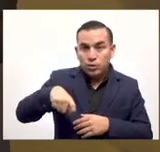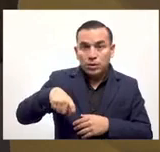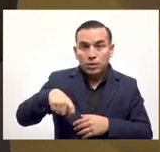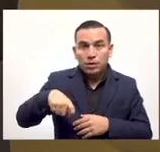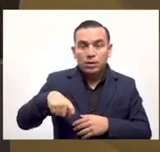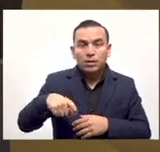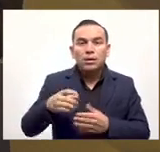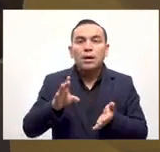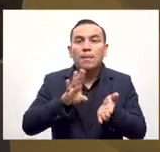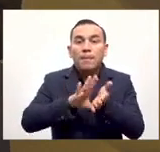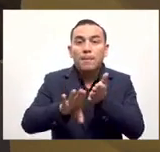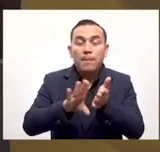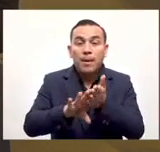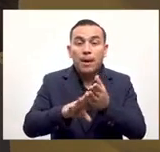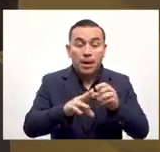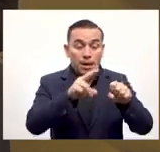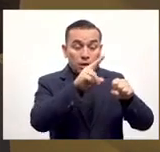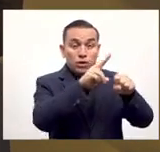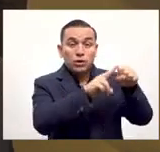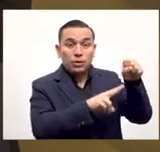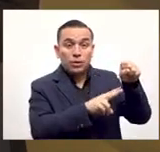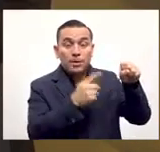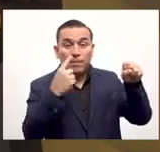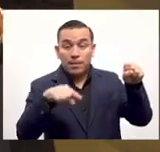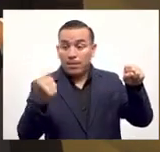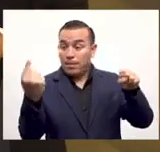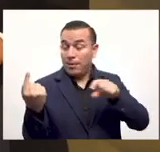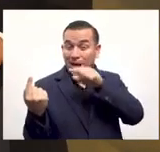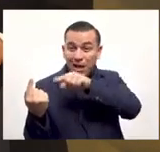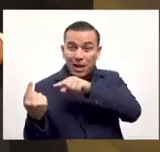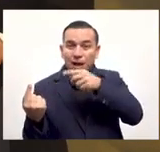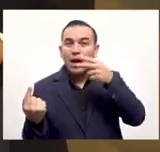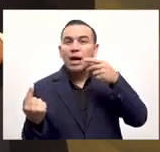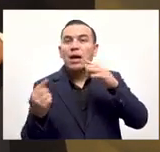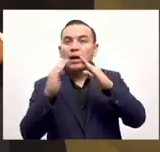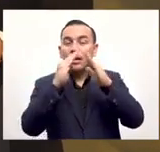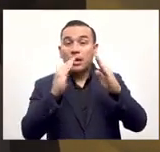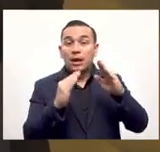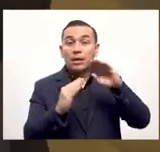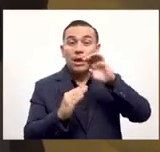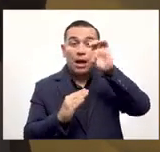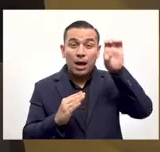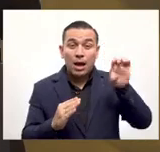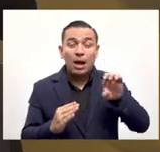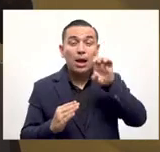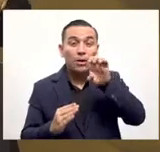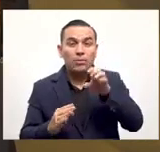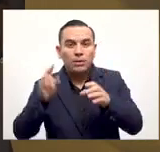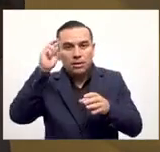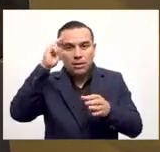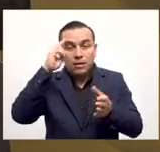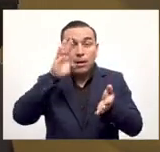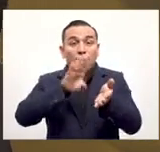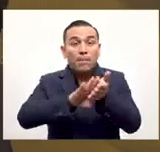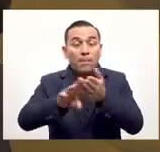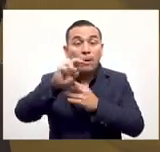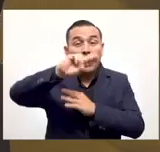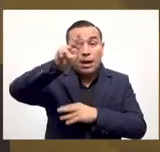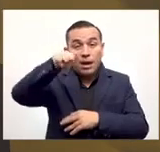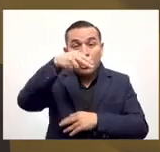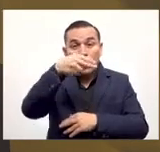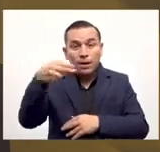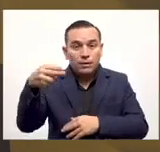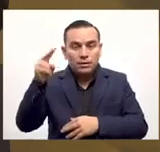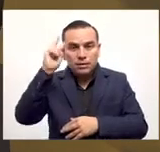tarjeta de crédito y él cobra el monto en dólares. Pero si el turista es de Europa, al turista le cobran en euros. En otras